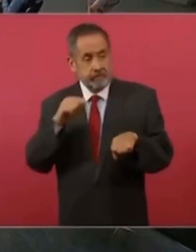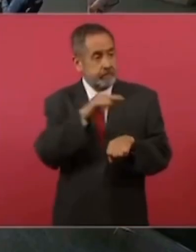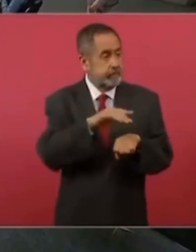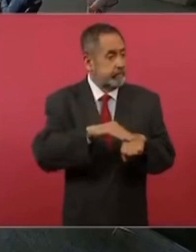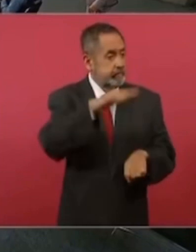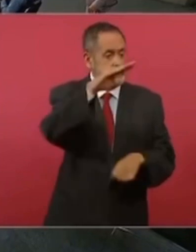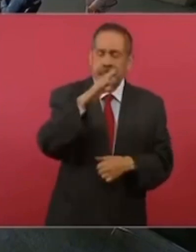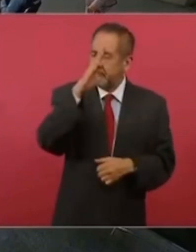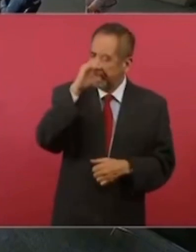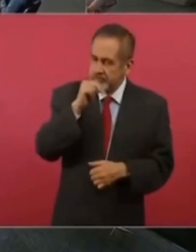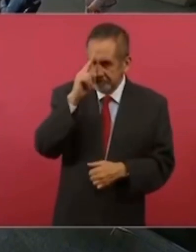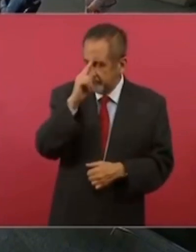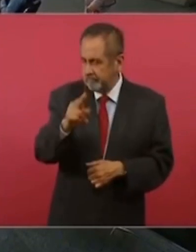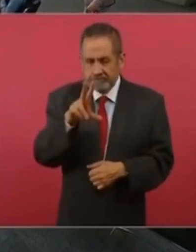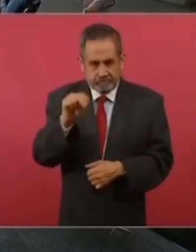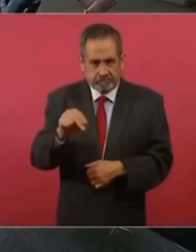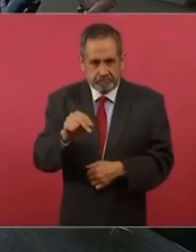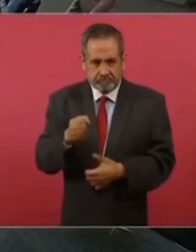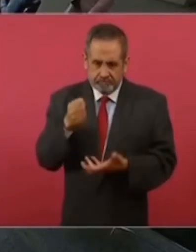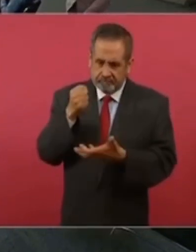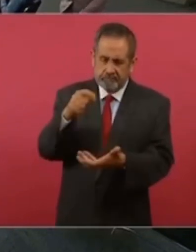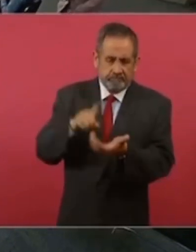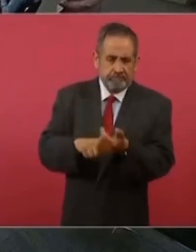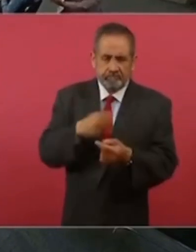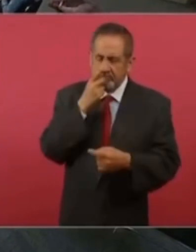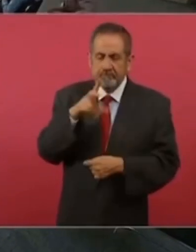República en el presupuesto correspondiente.